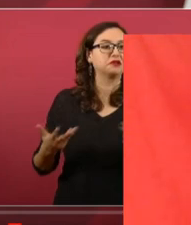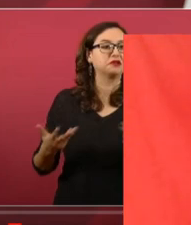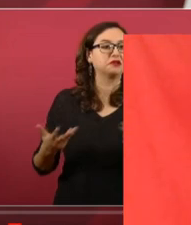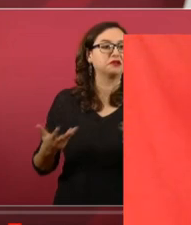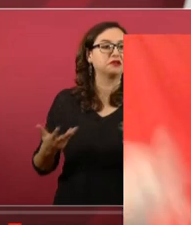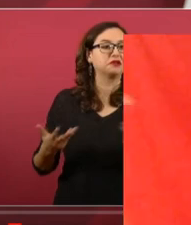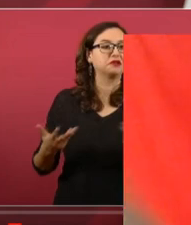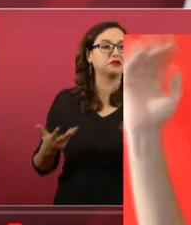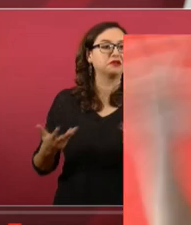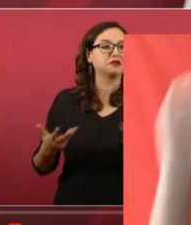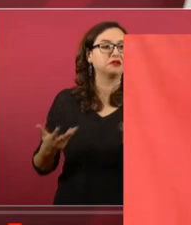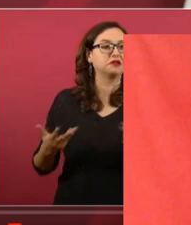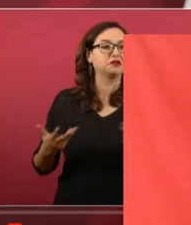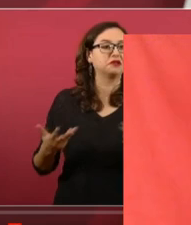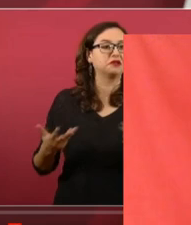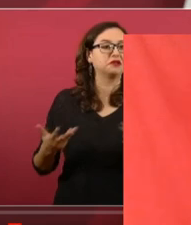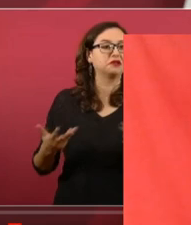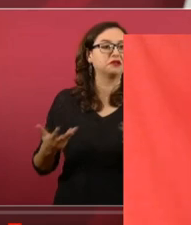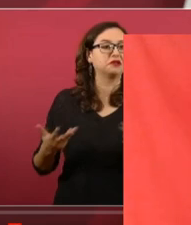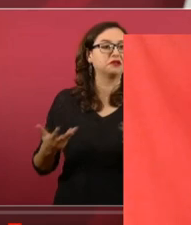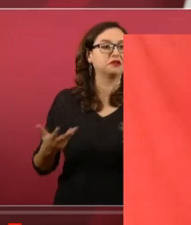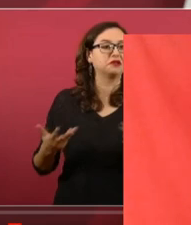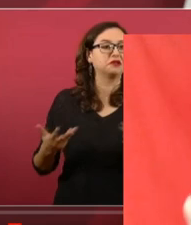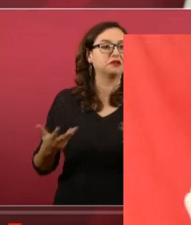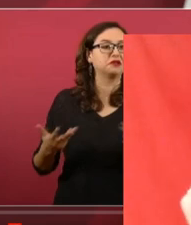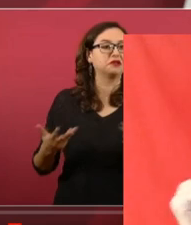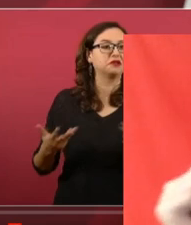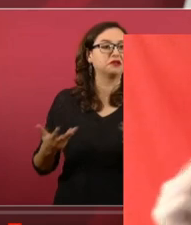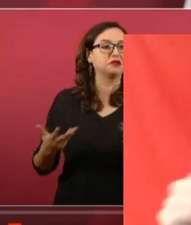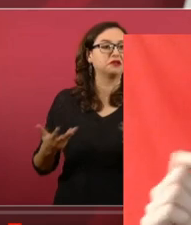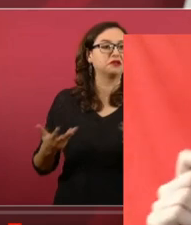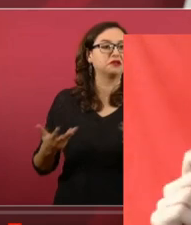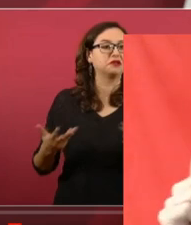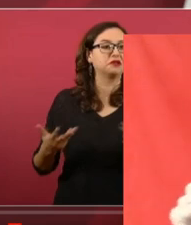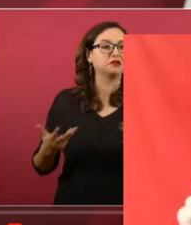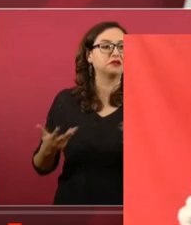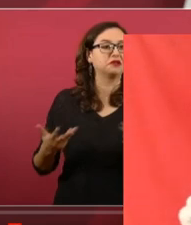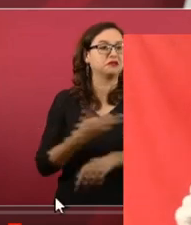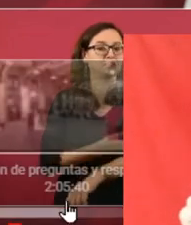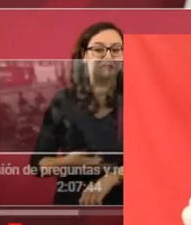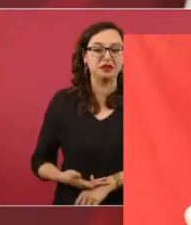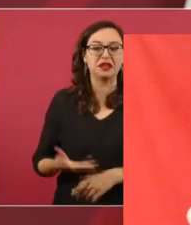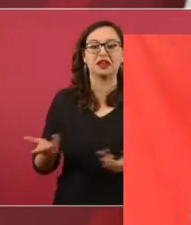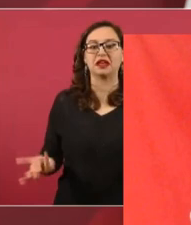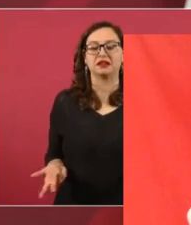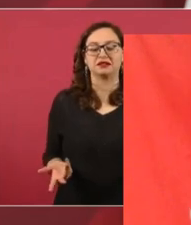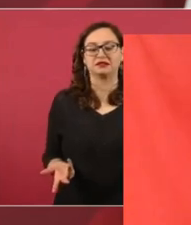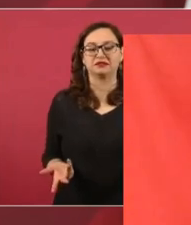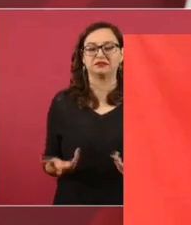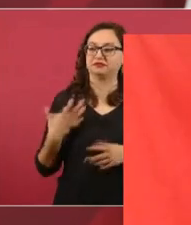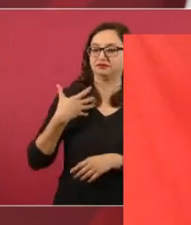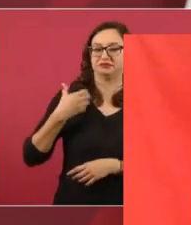distrito, chingas todas tus compatriotas, perdón, me dejé llevar. Sigamos, escucha al presidente. Es el político influyente.